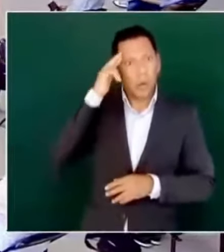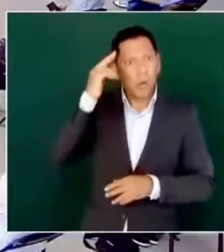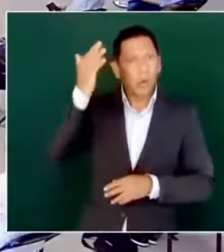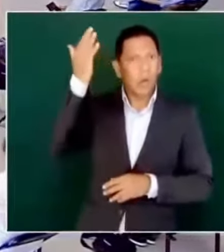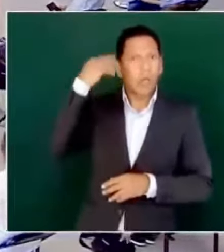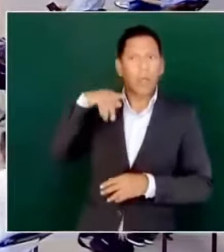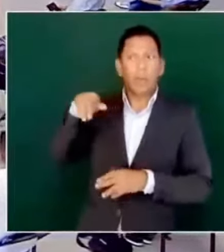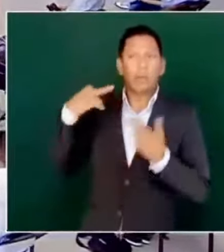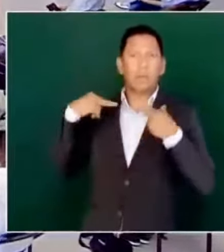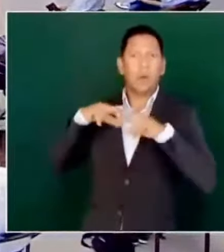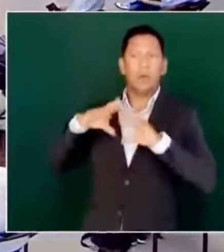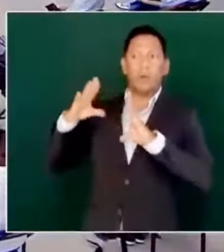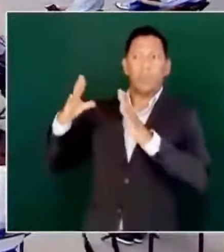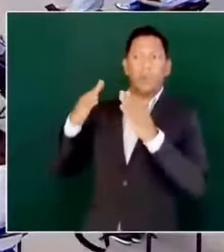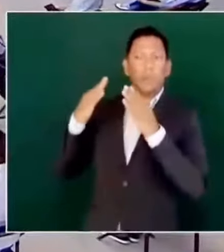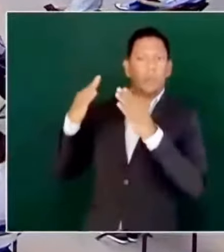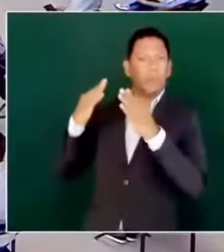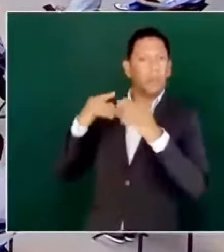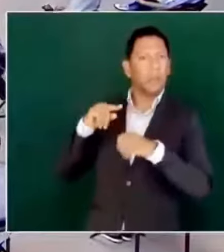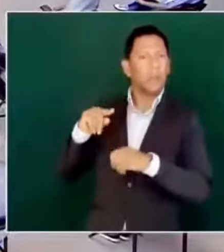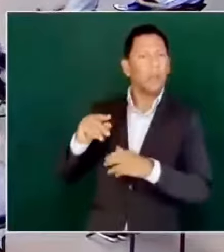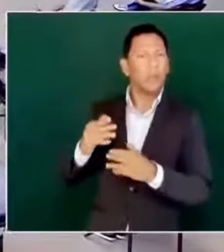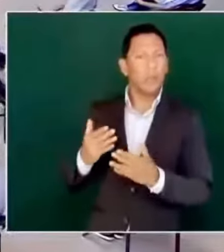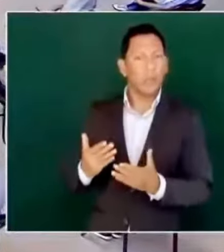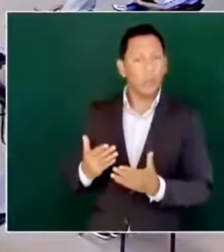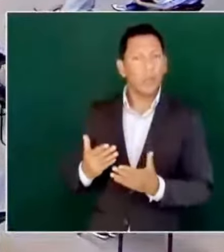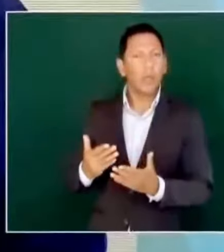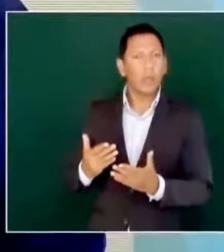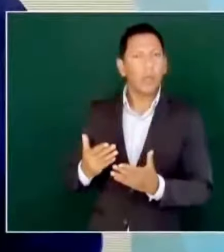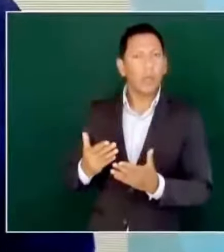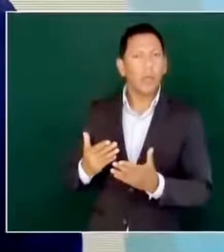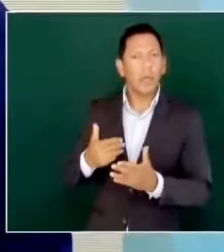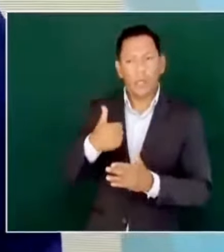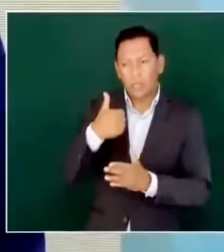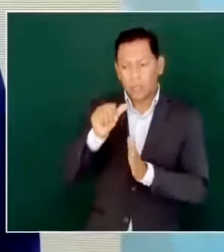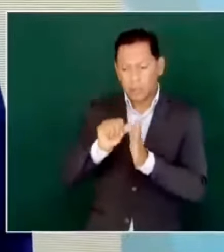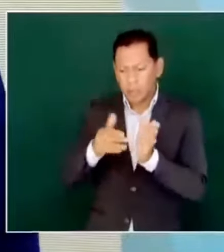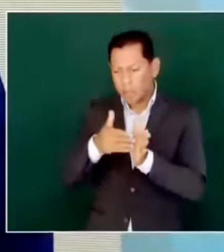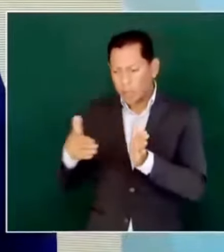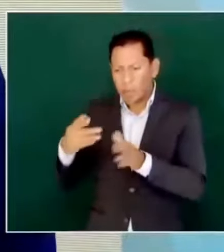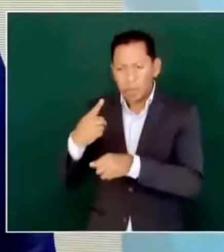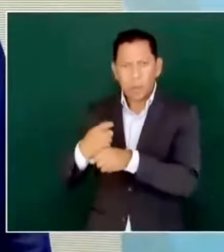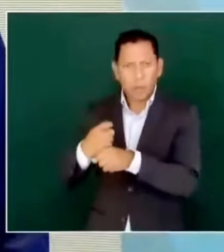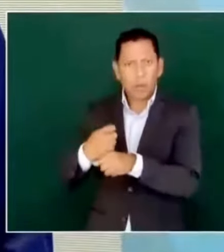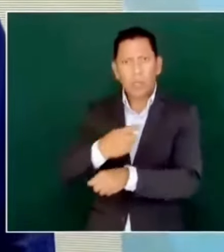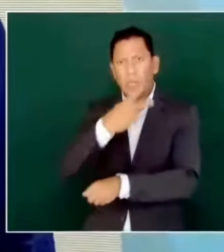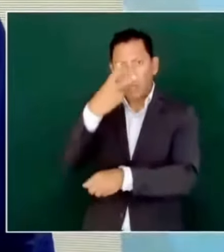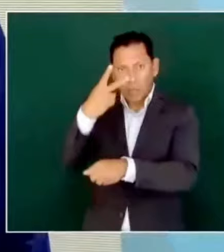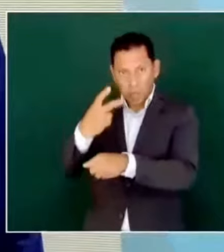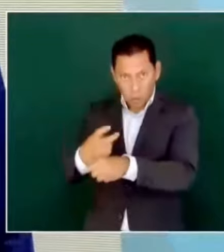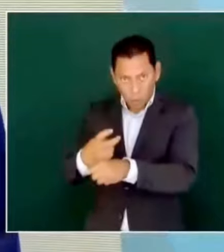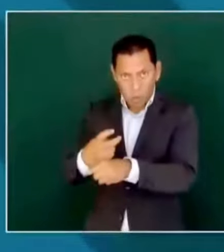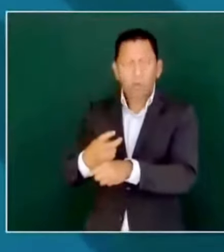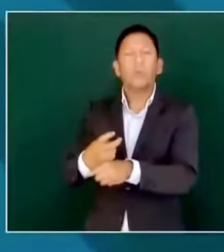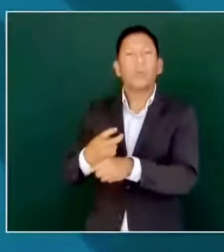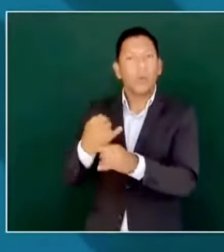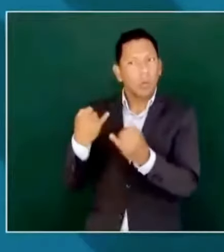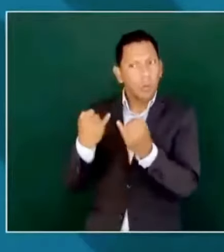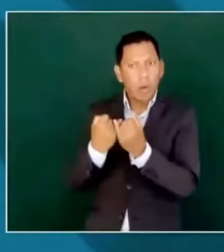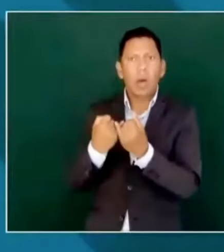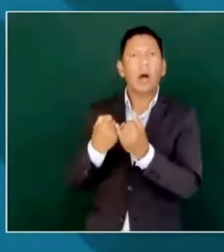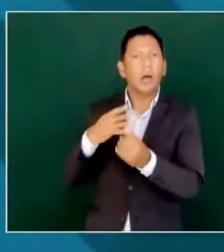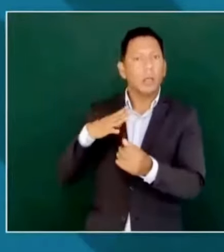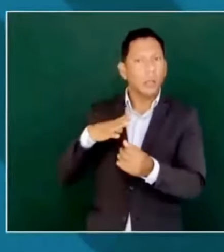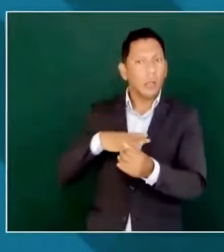Políticas en el primer semestre y en el segundo, porque nos daba Economía 1 y Economía